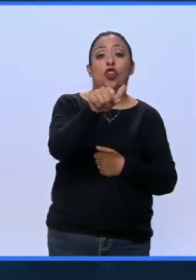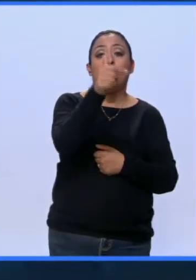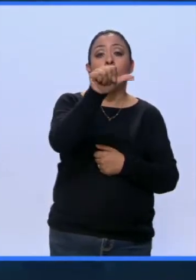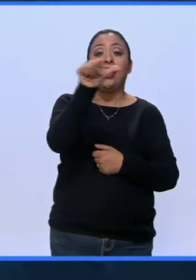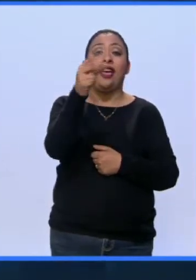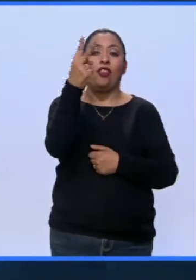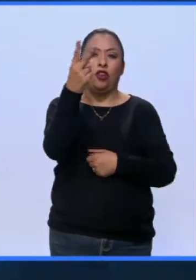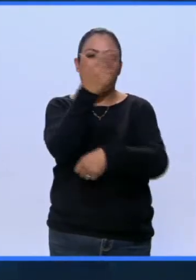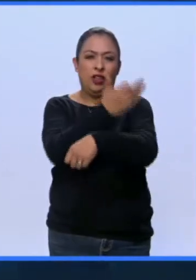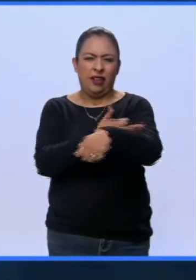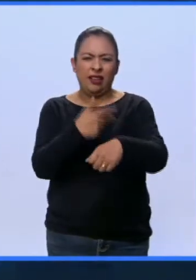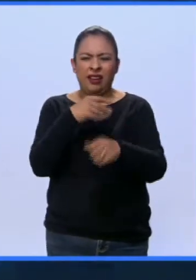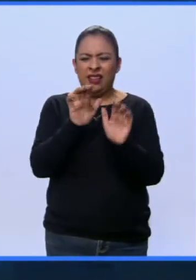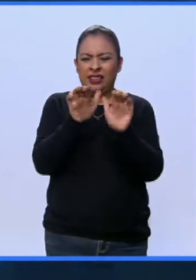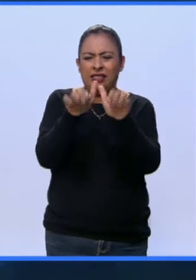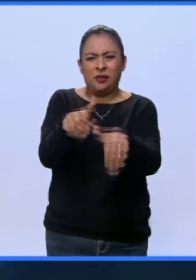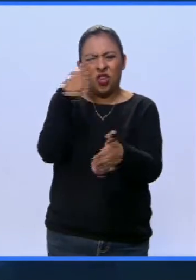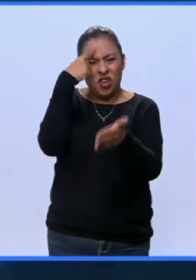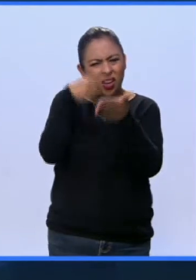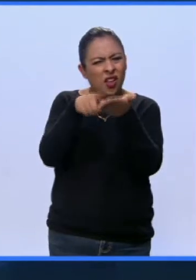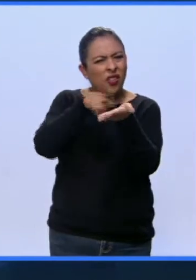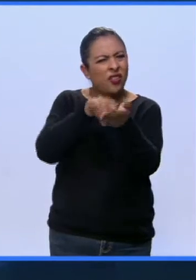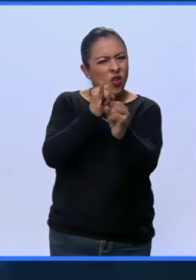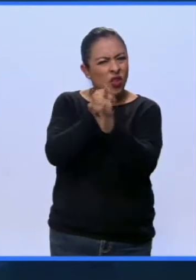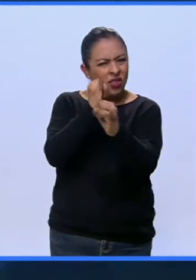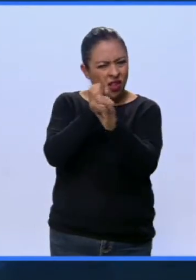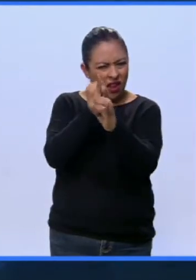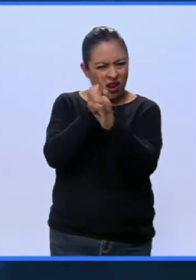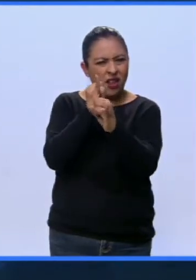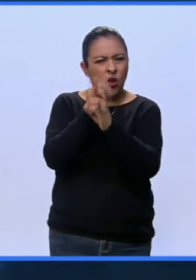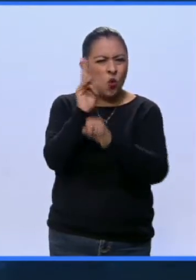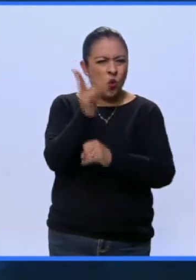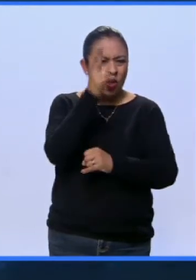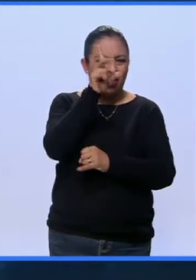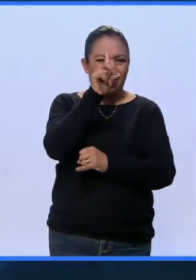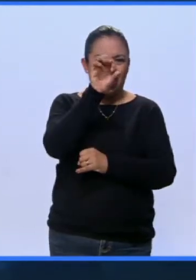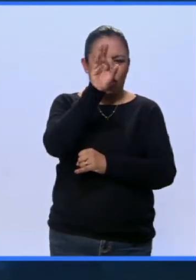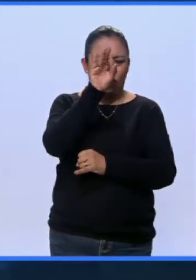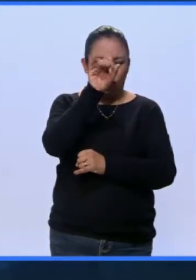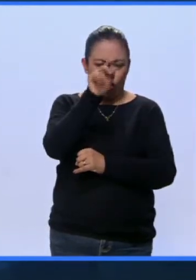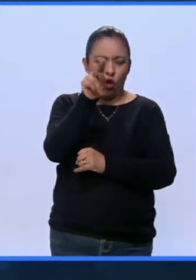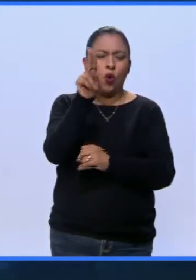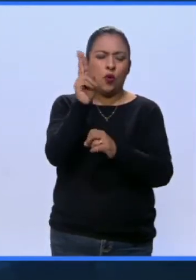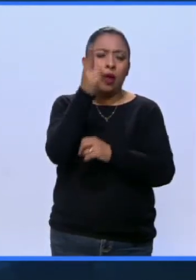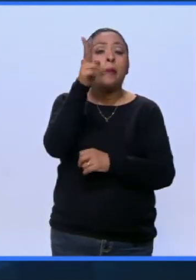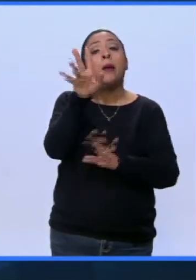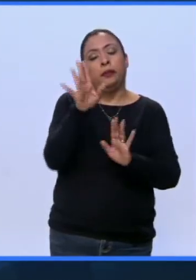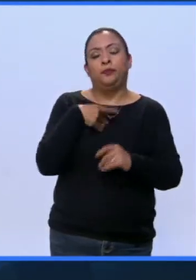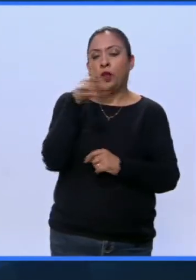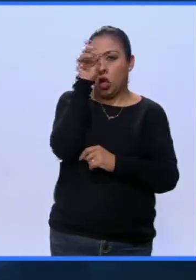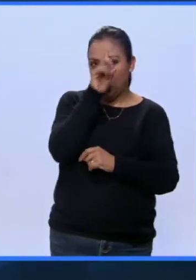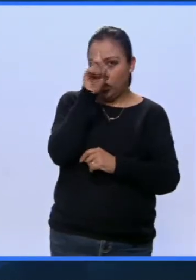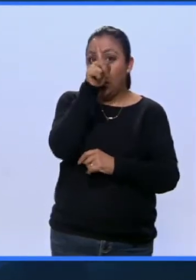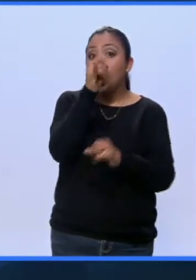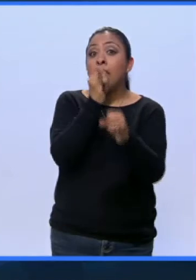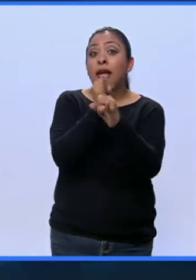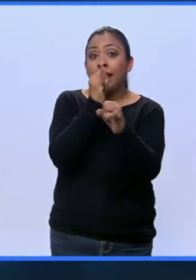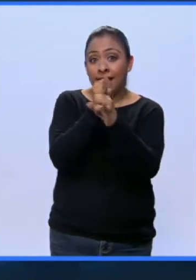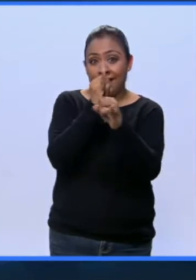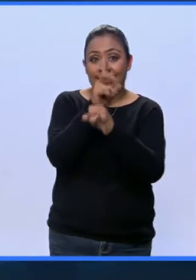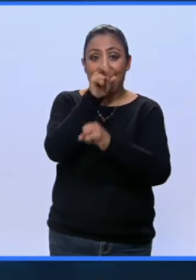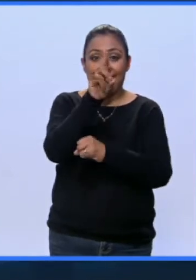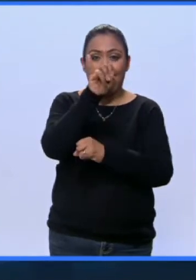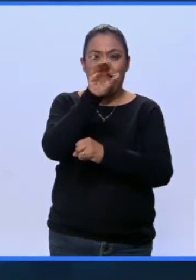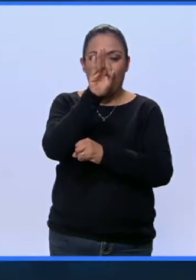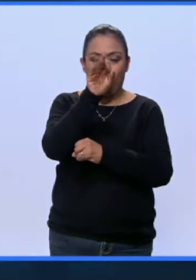Las inscripciones creo que se pueden hacer a través de la página de difusión UNAM. O la recomendación sería que acudieran a la página de coordinación de difusión cultural de la UNAM.